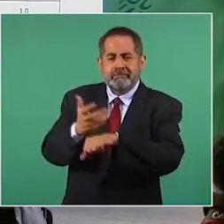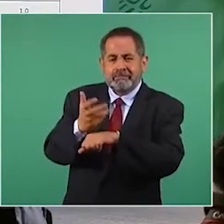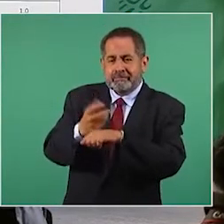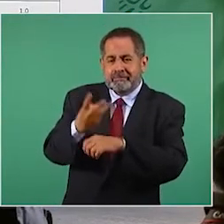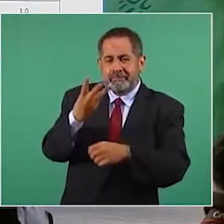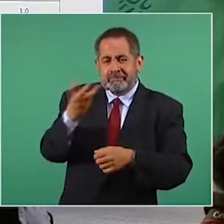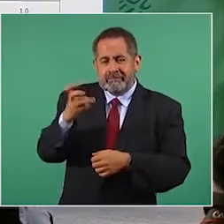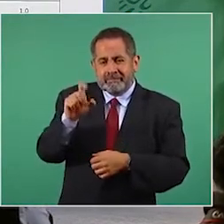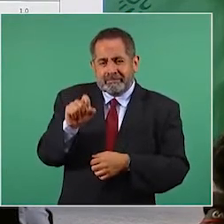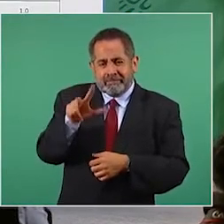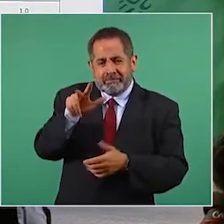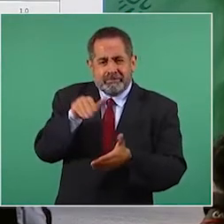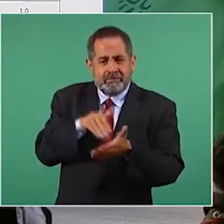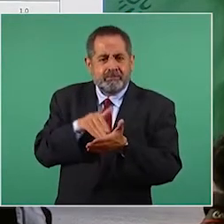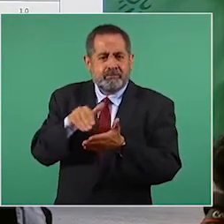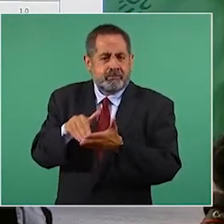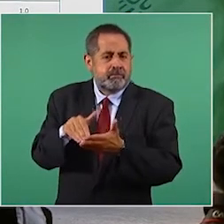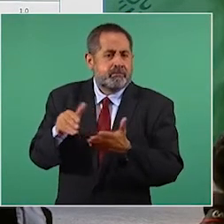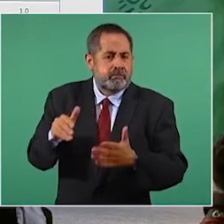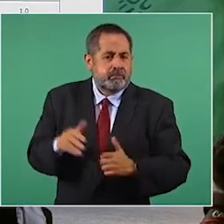328 millones